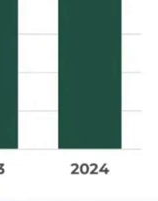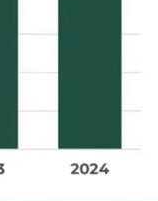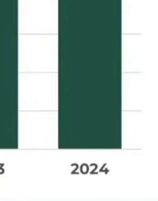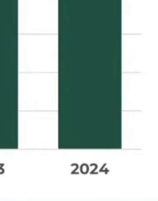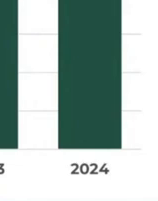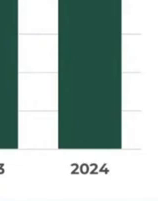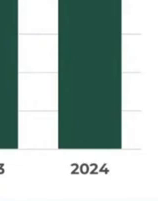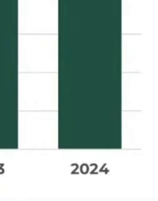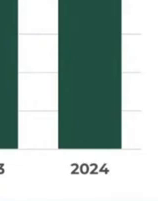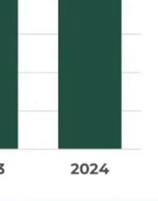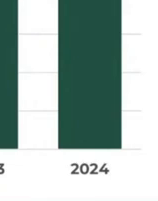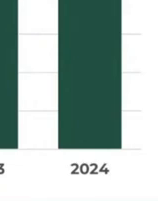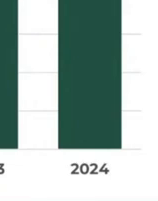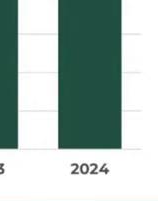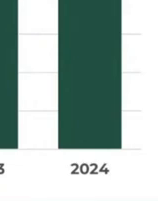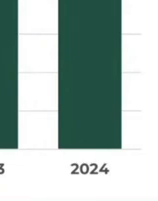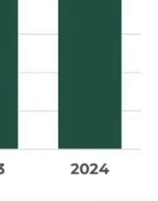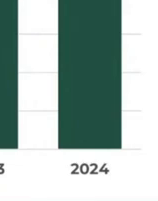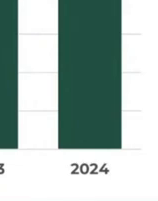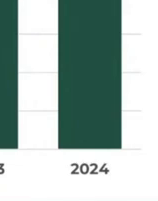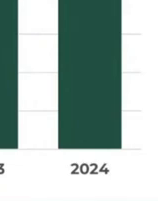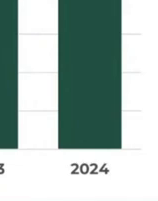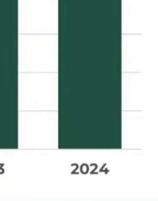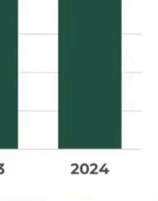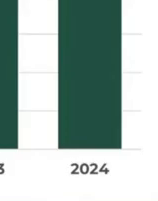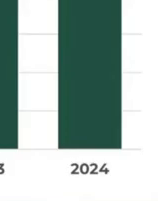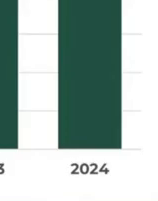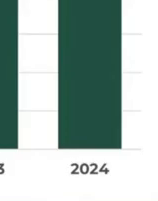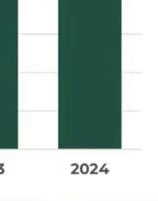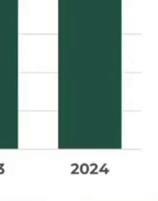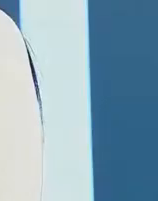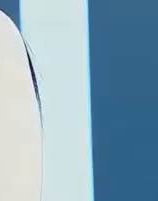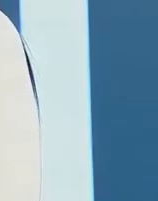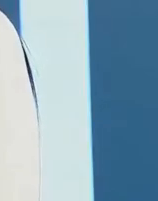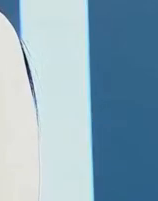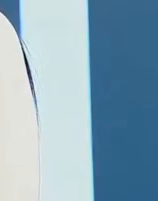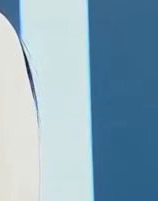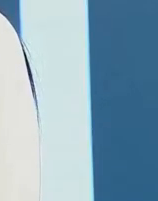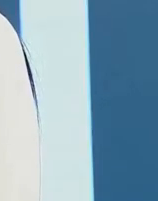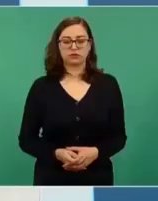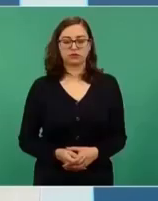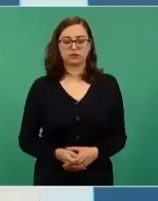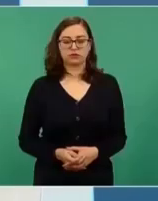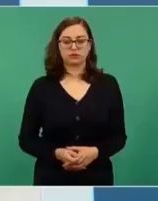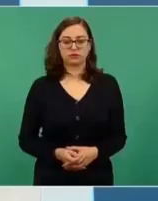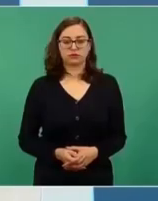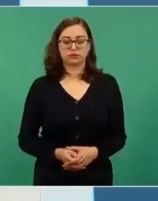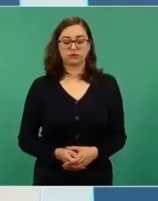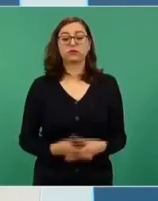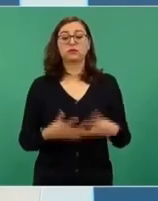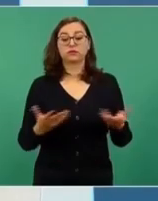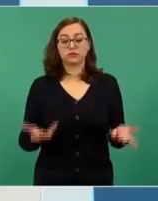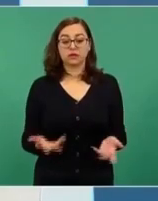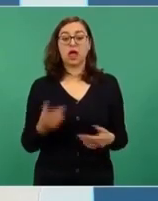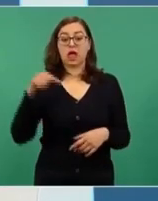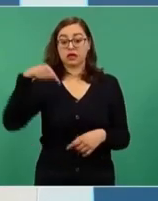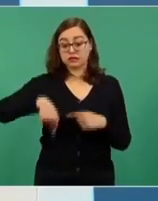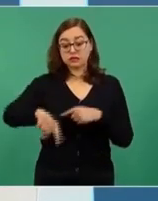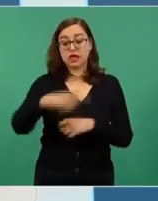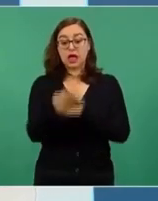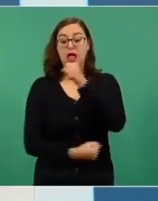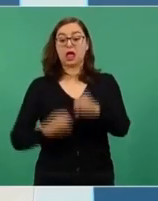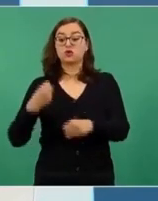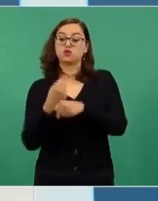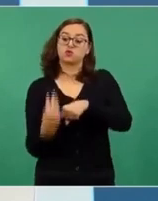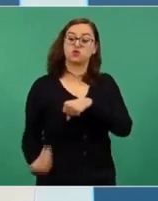de los ocho millones que ya cobraban, más la incorporación de los nuevos derechohabientes de sesenta y cinco a sesenta y